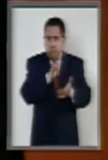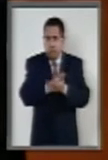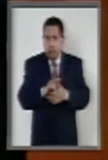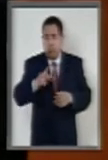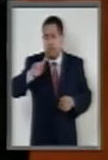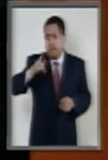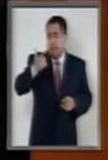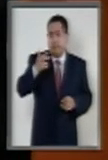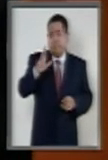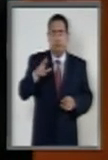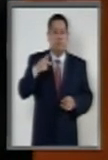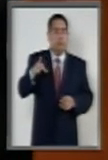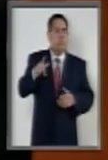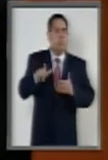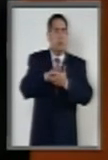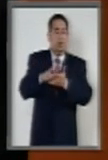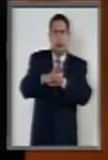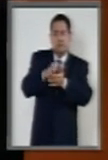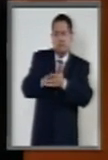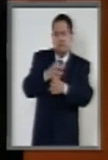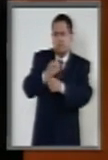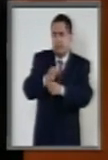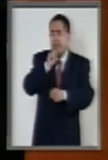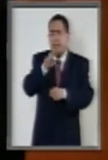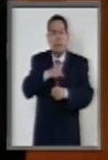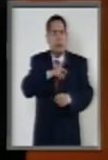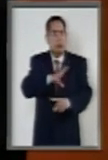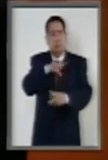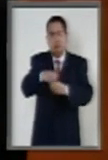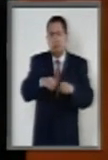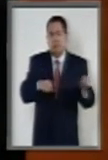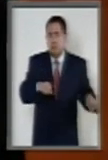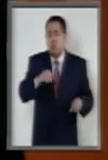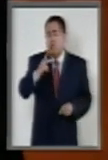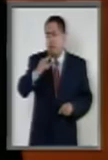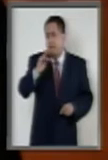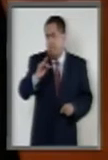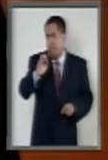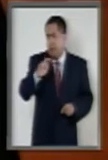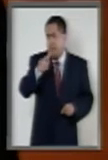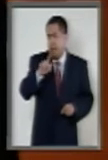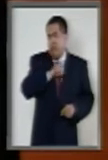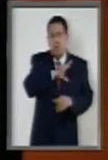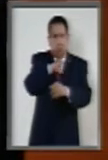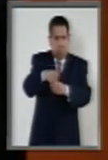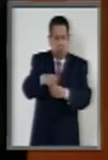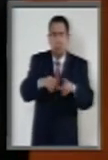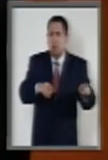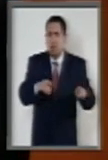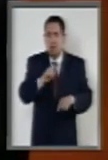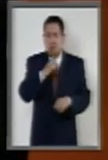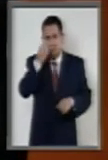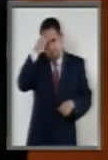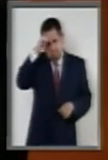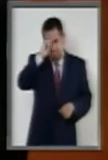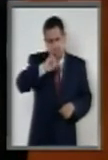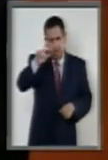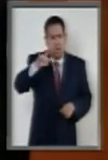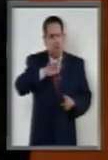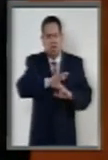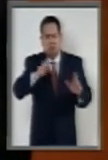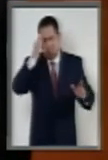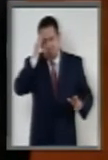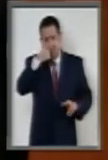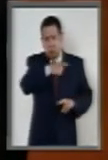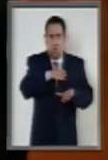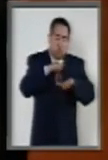PGR, tenemos que integrar también a la FEPADE como instancia especializada reconocida